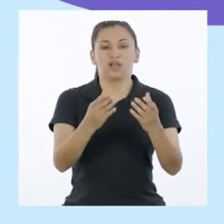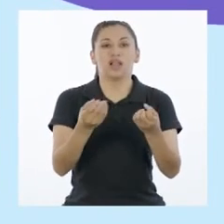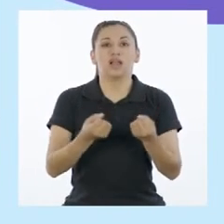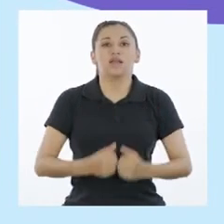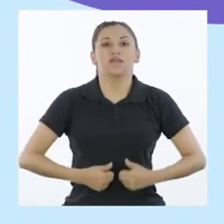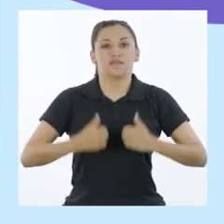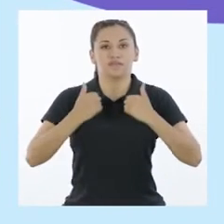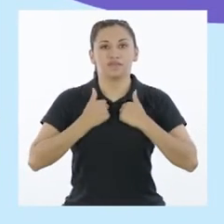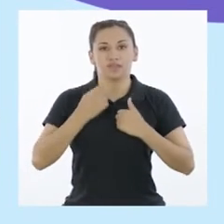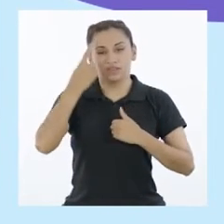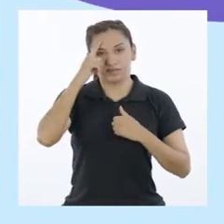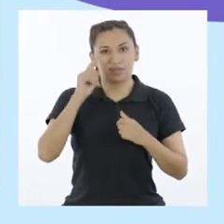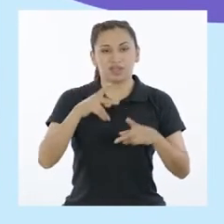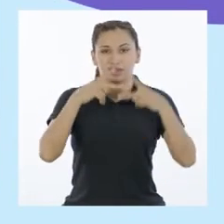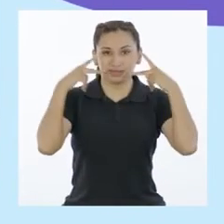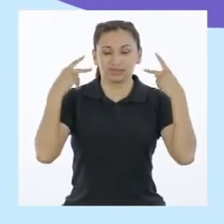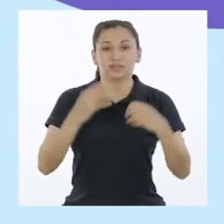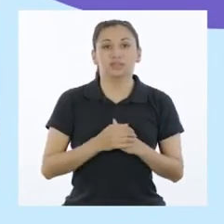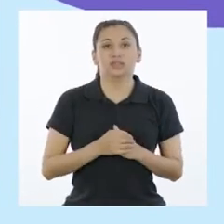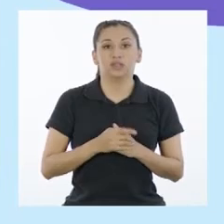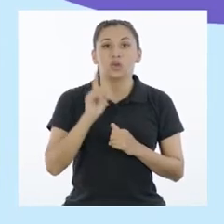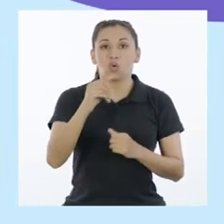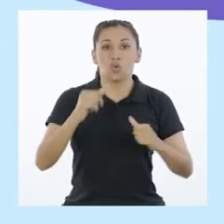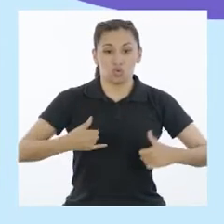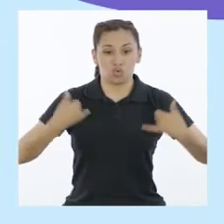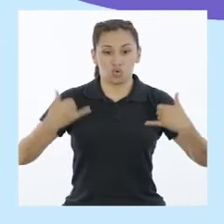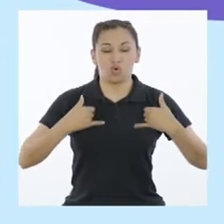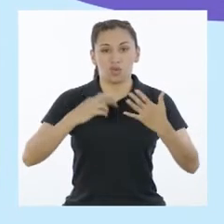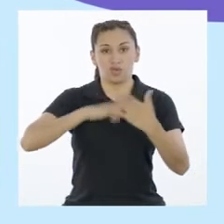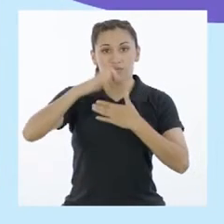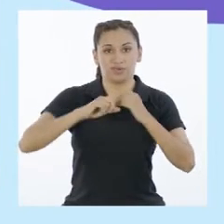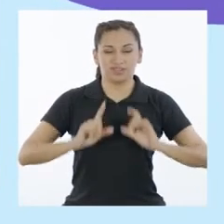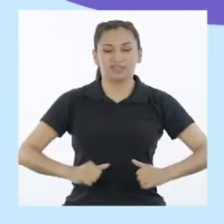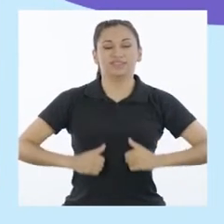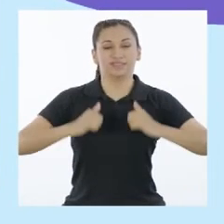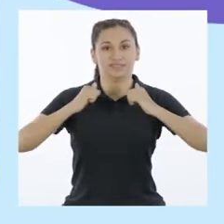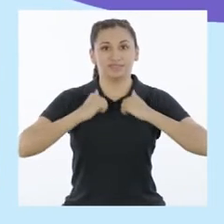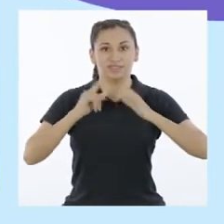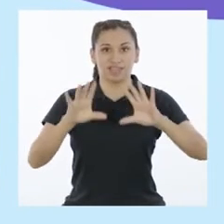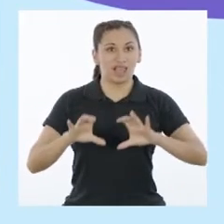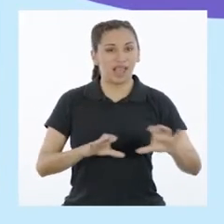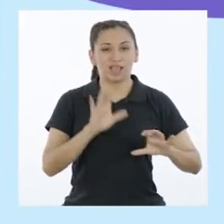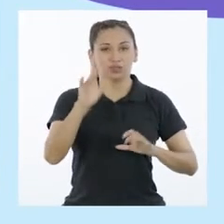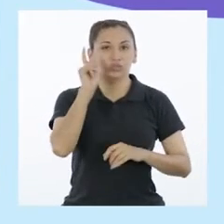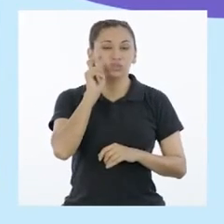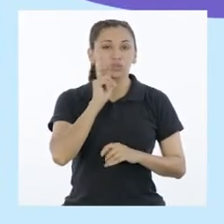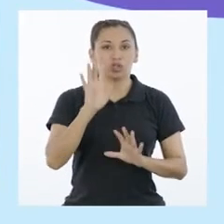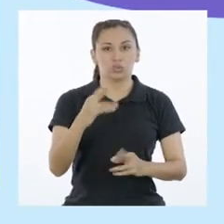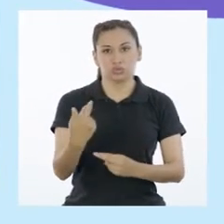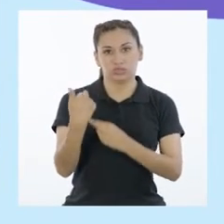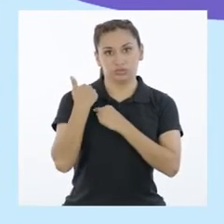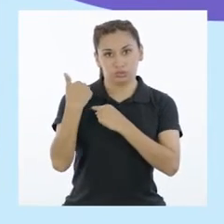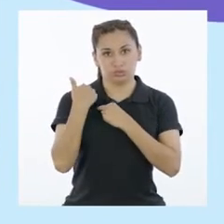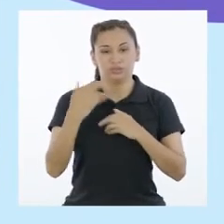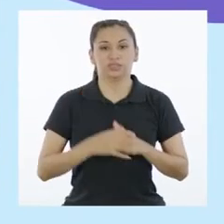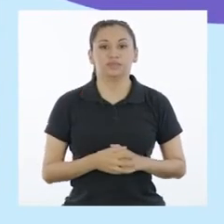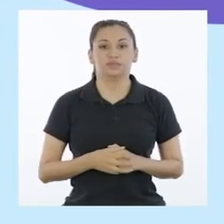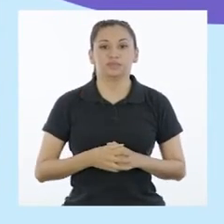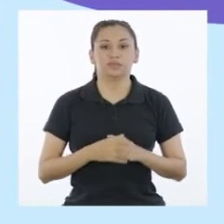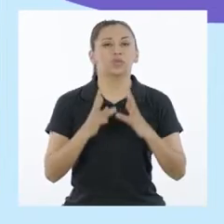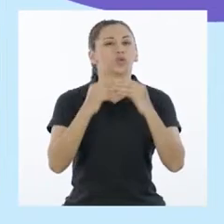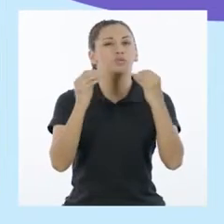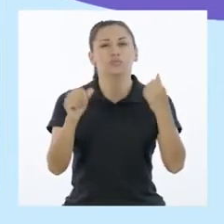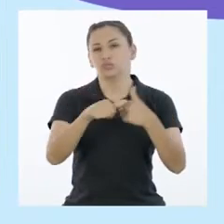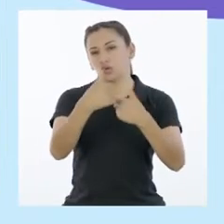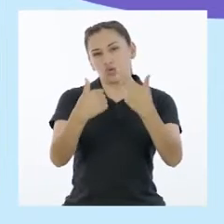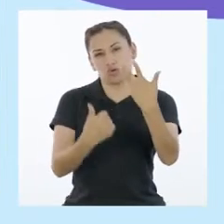fuente de calidad de vida para Guaitía Un adolescente con proyecto de vida maneja su sexualidad con responsabilidad